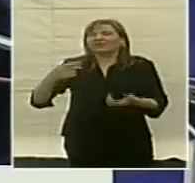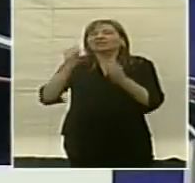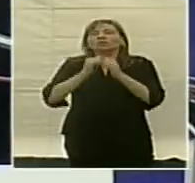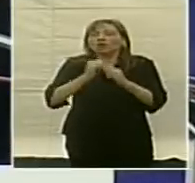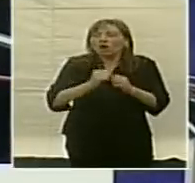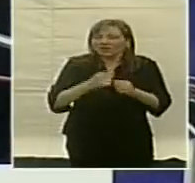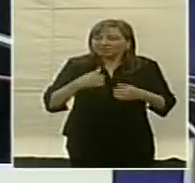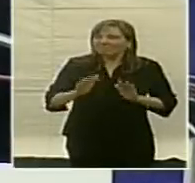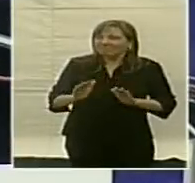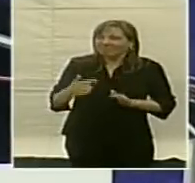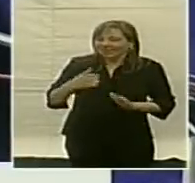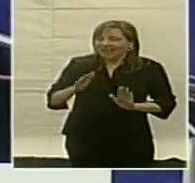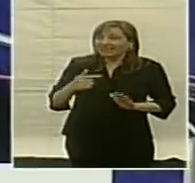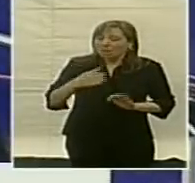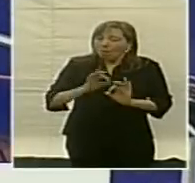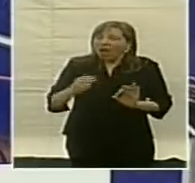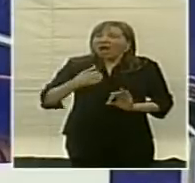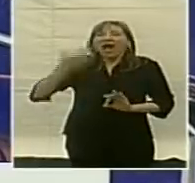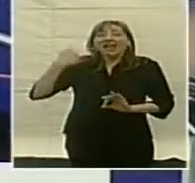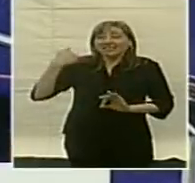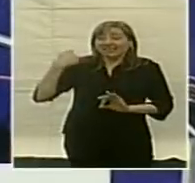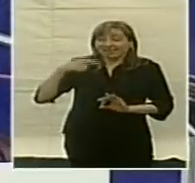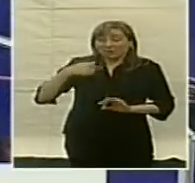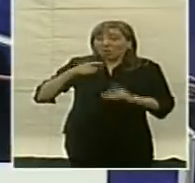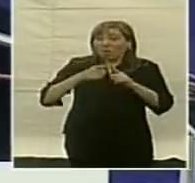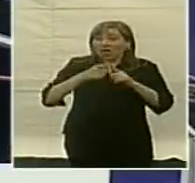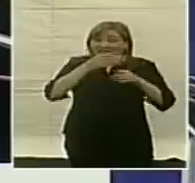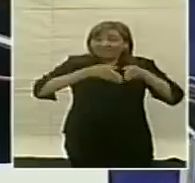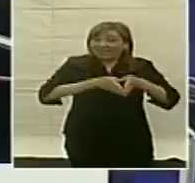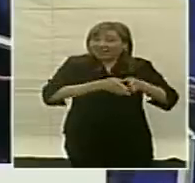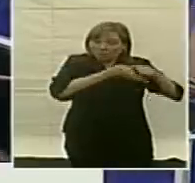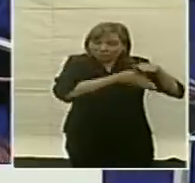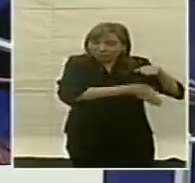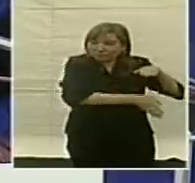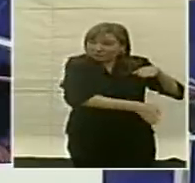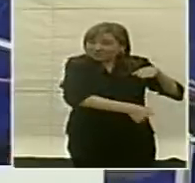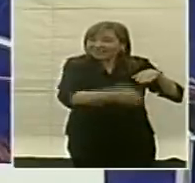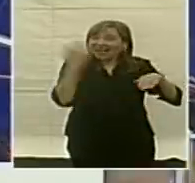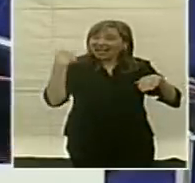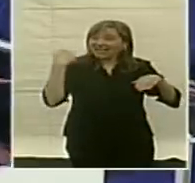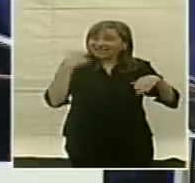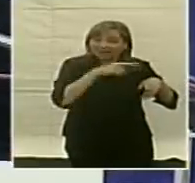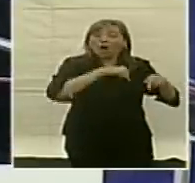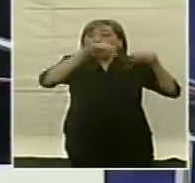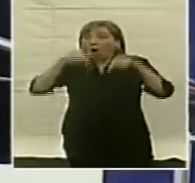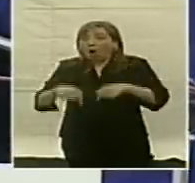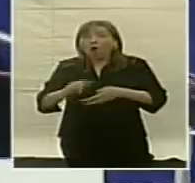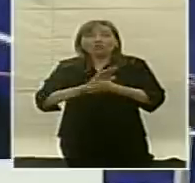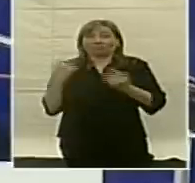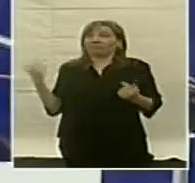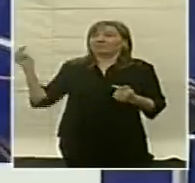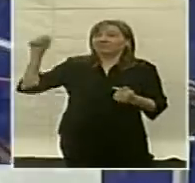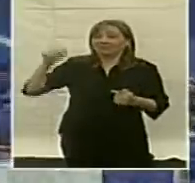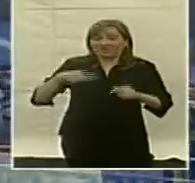mismo tiempo también siento, ayer lo sentí con ese submarino, con ese motobelero, hoy aquí con esta increíble